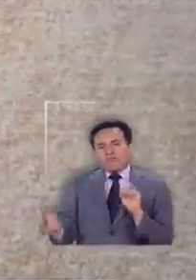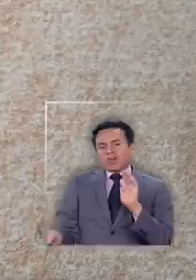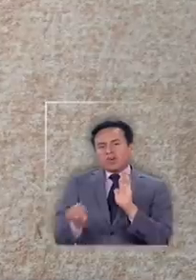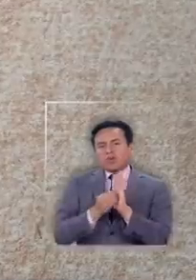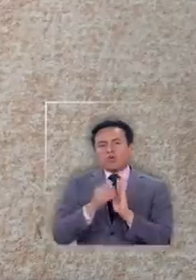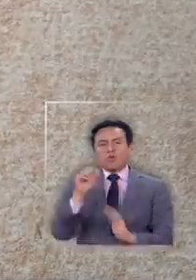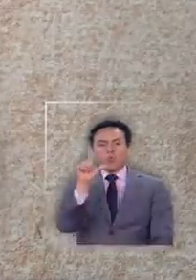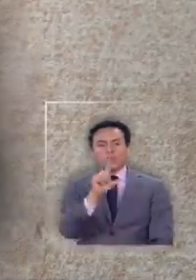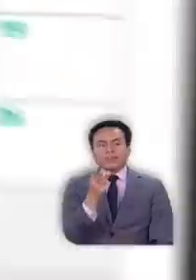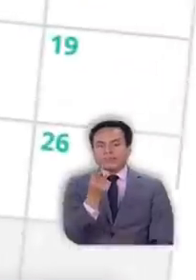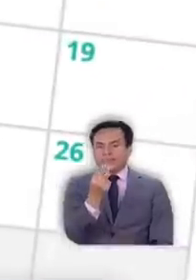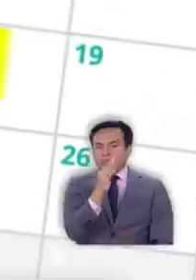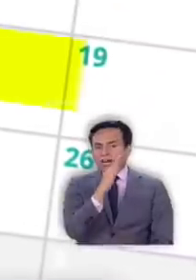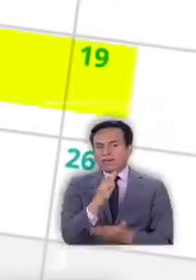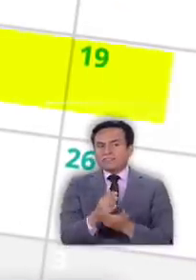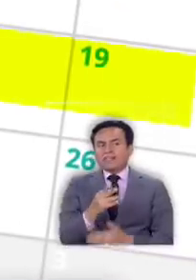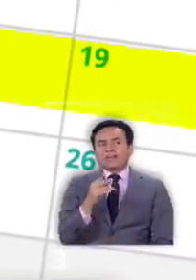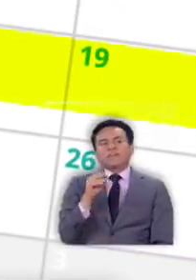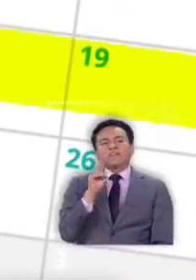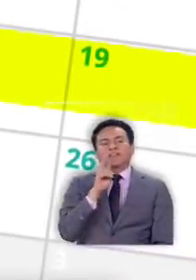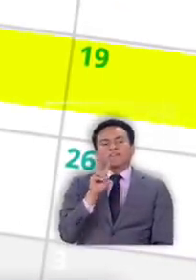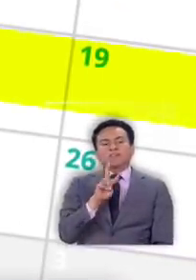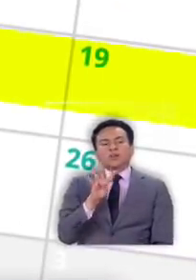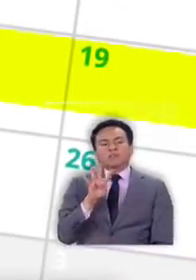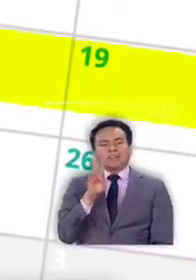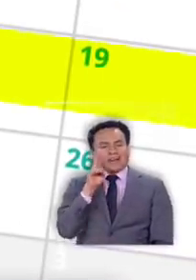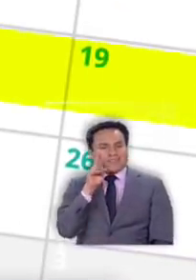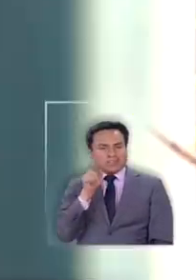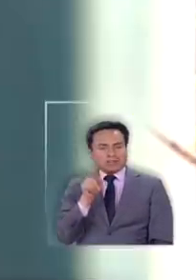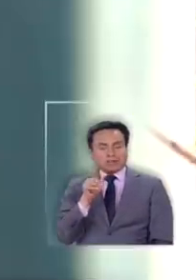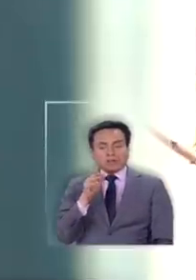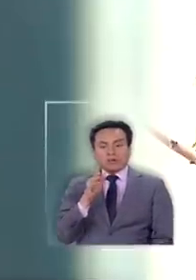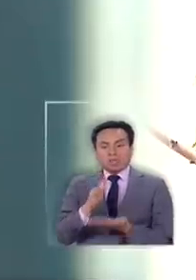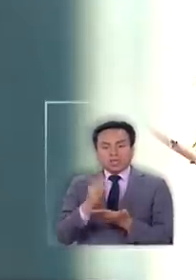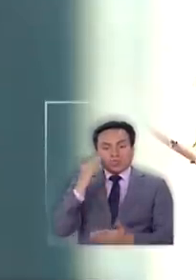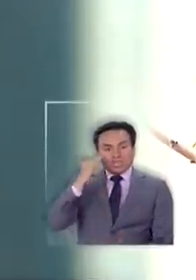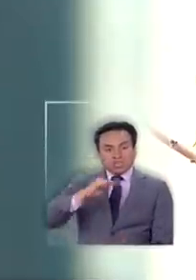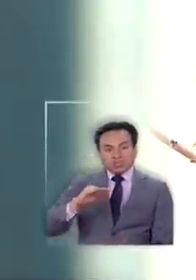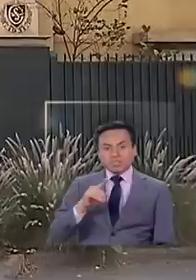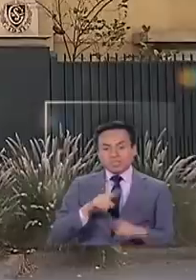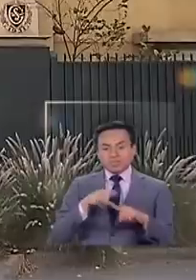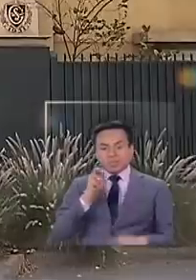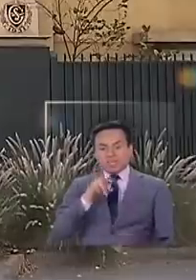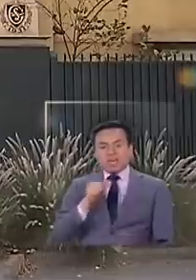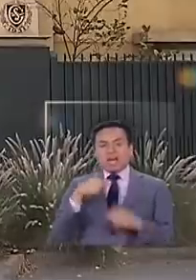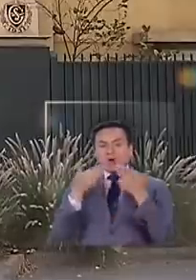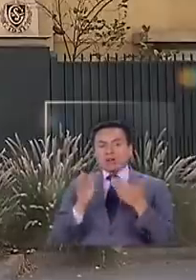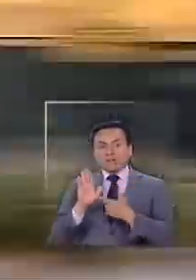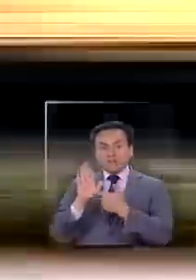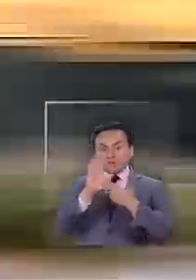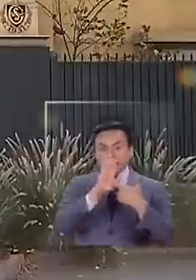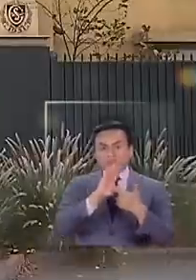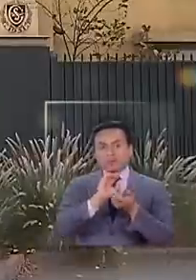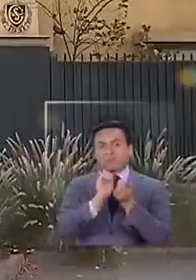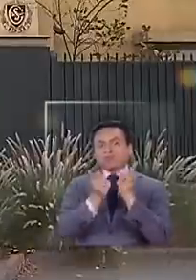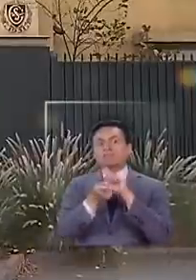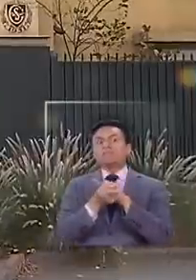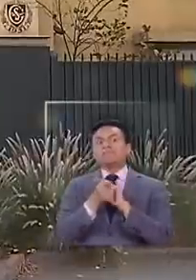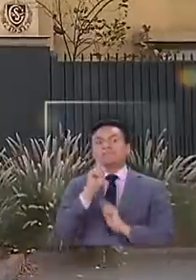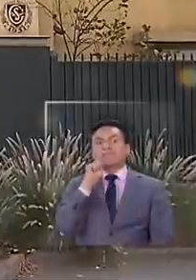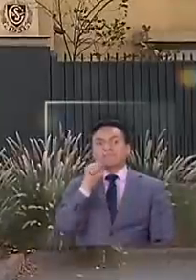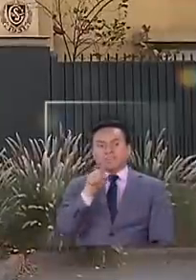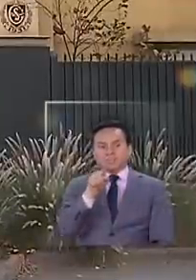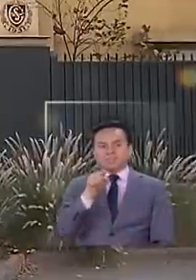entre el lunes 13 y viernes 24 de abril. Con lo que el Colegio de los Niños de Jimena, que hoy figura así, pasará a verse así.